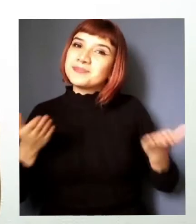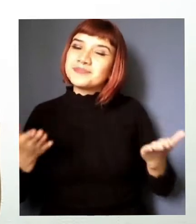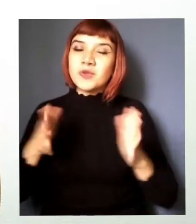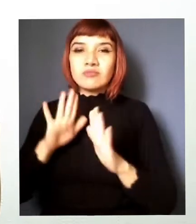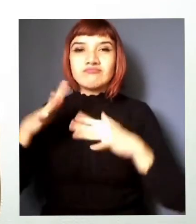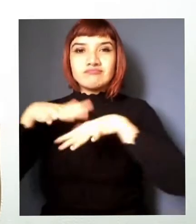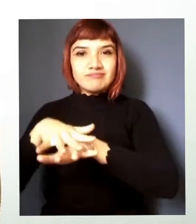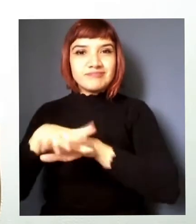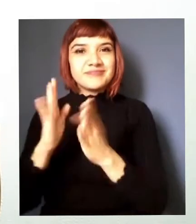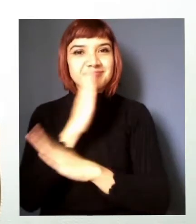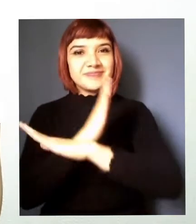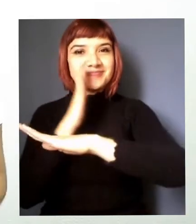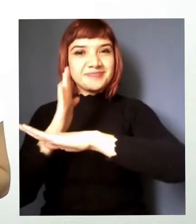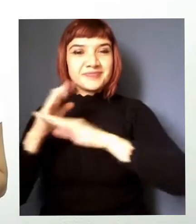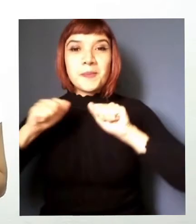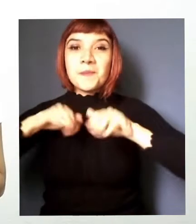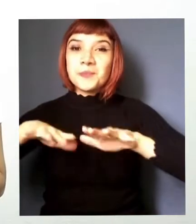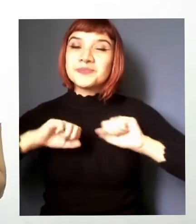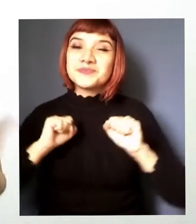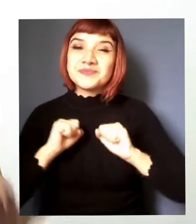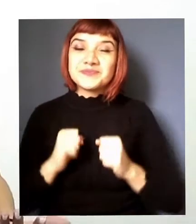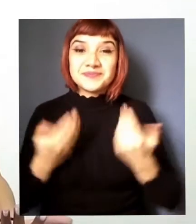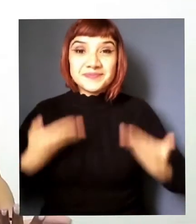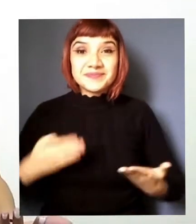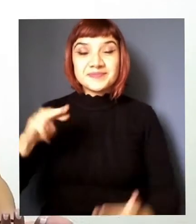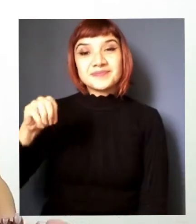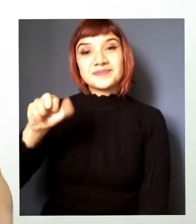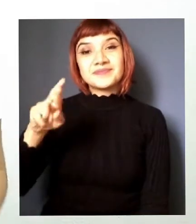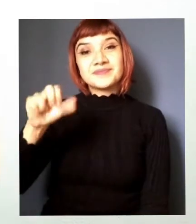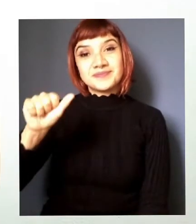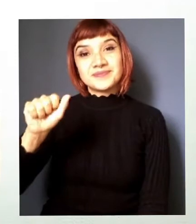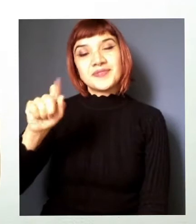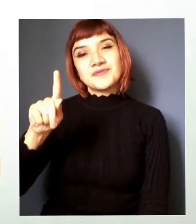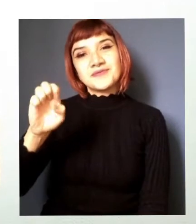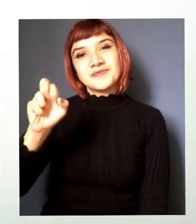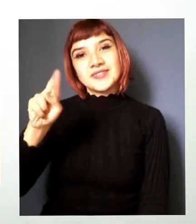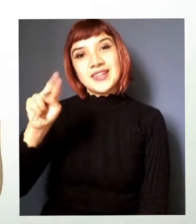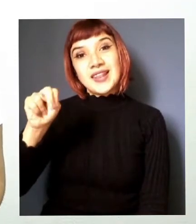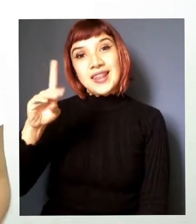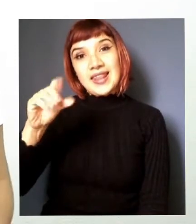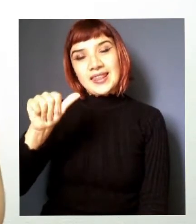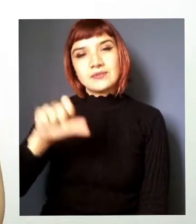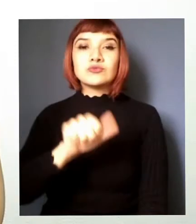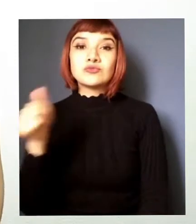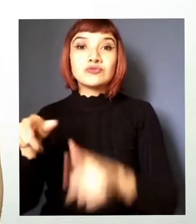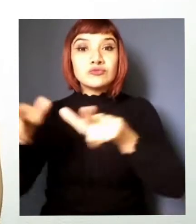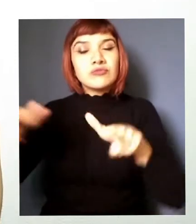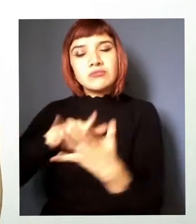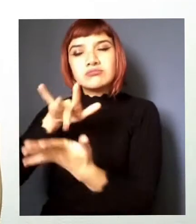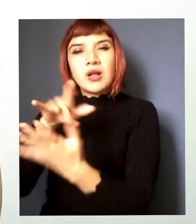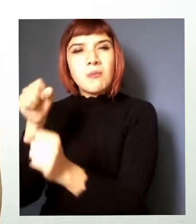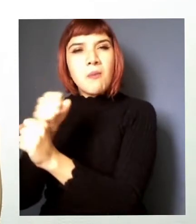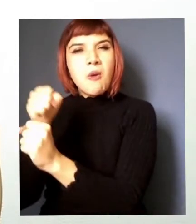bibliotecas públicas de bogotá mi nombre es maria fernanda y soy promotora de lectura en espacios no